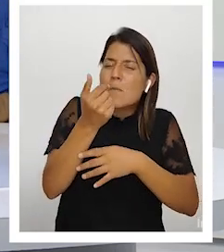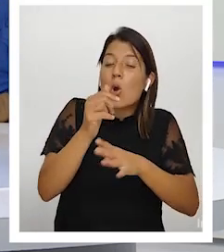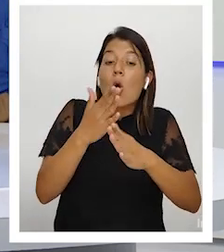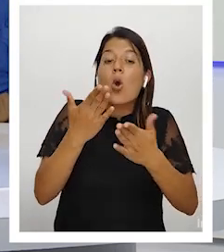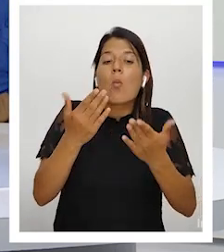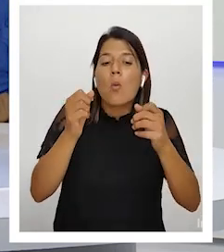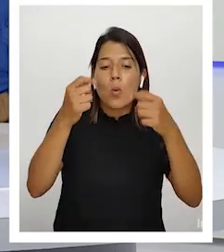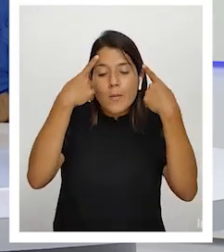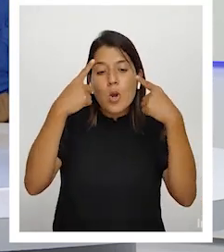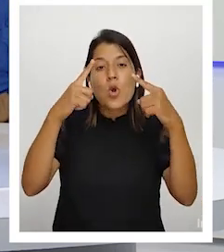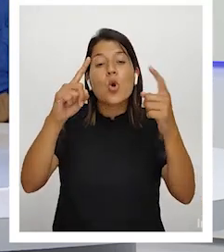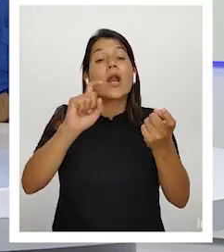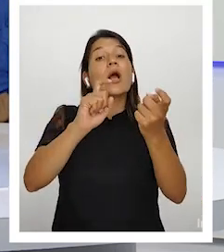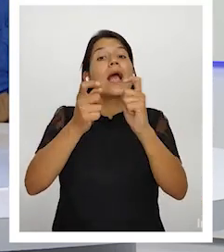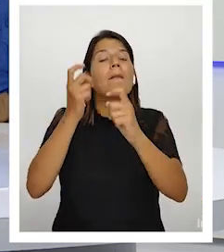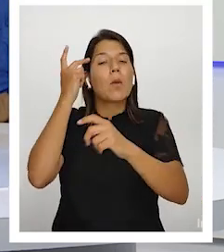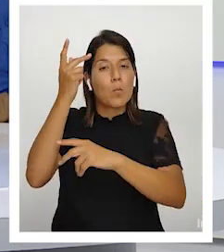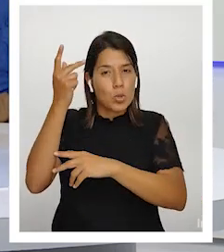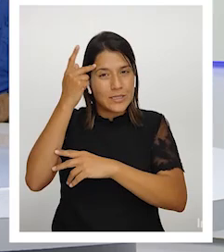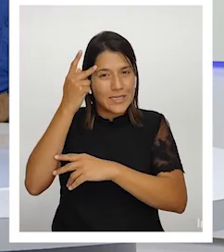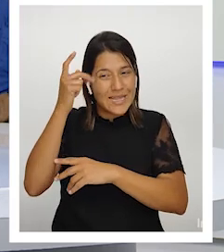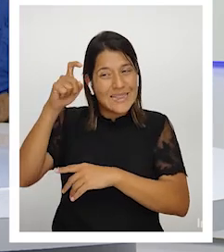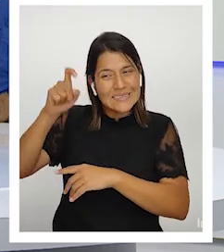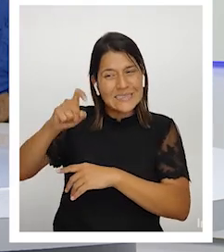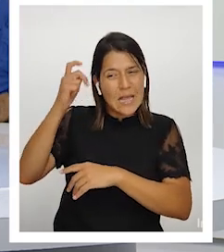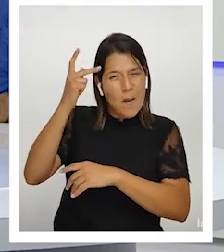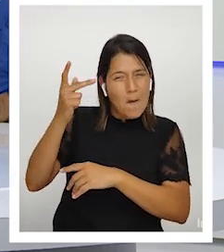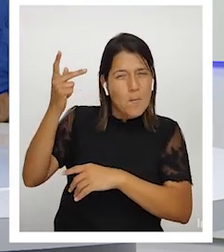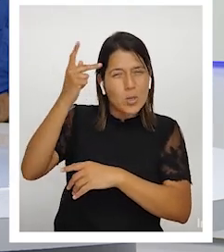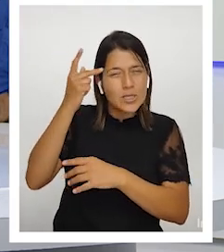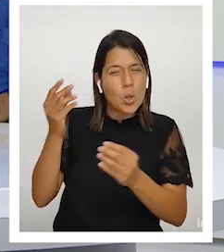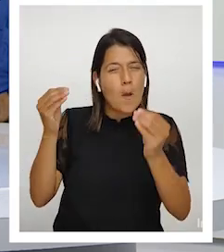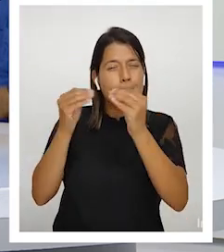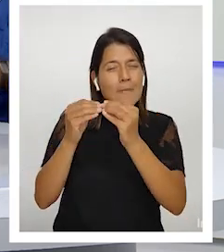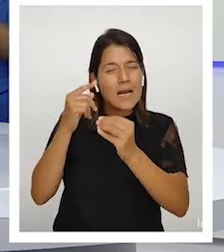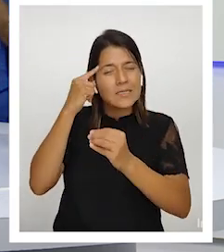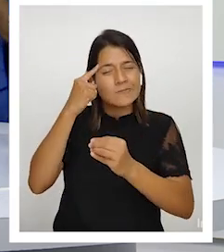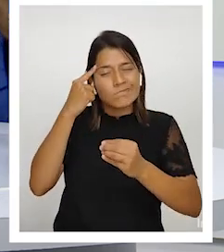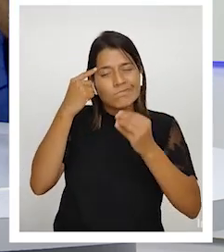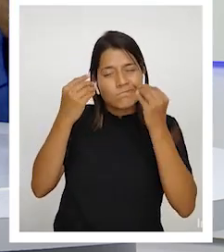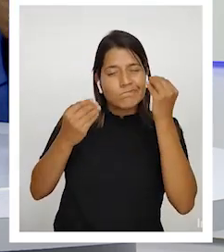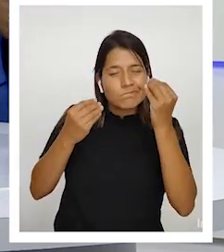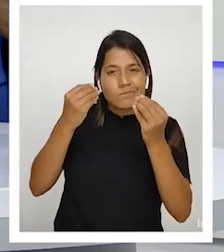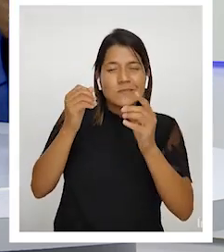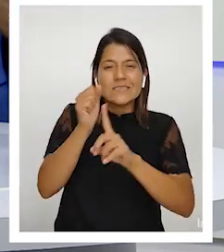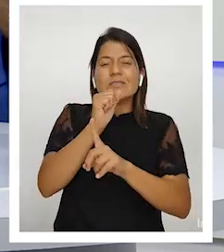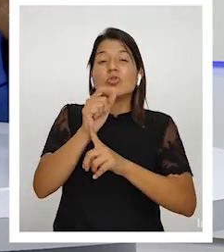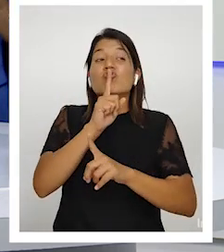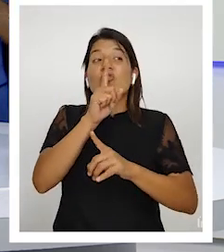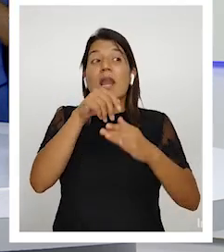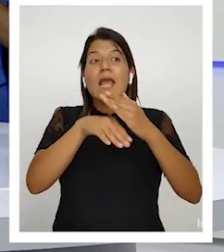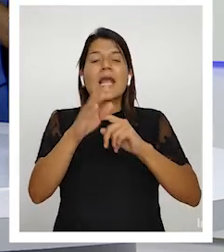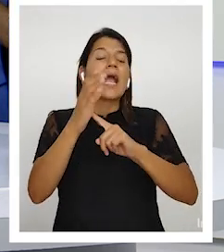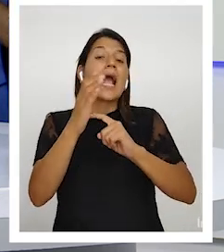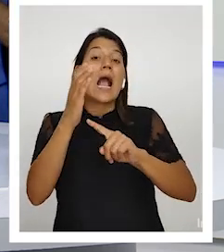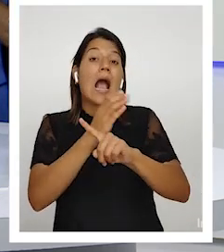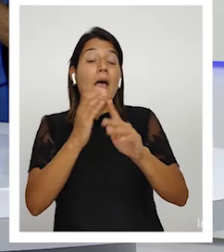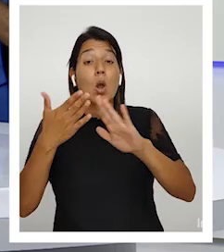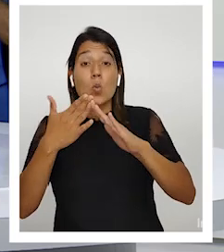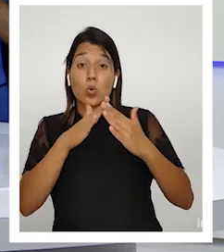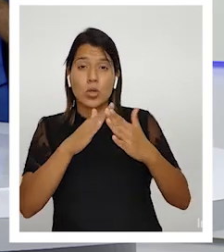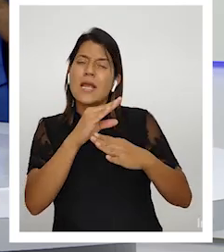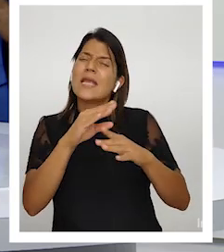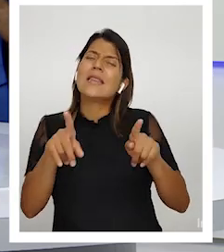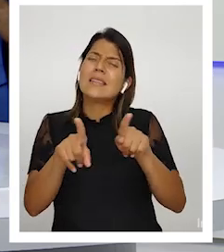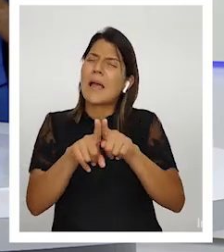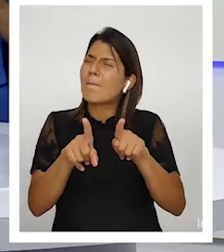política debe haber políticos más conscientes de las realidades de las comunidades incluso la más metida en